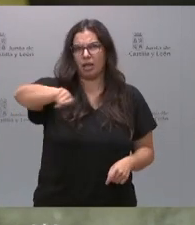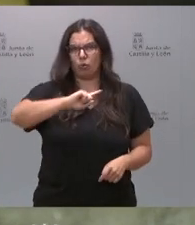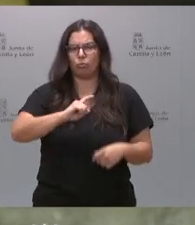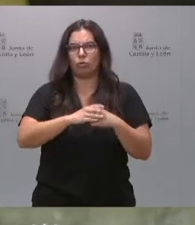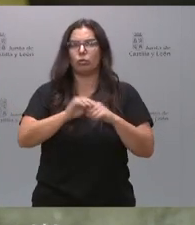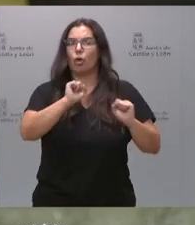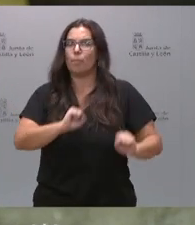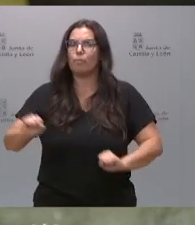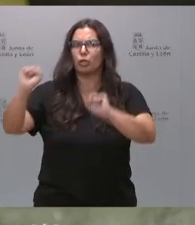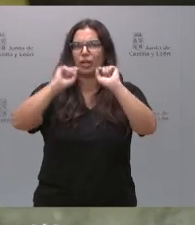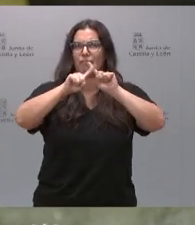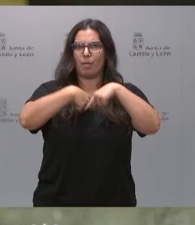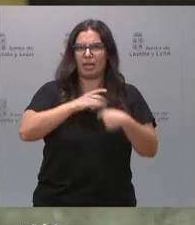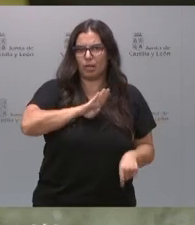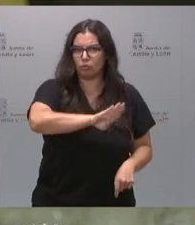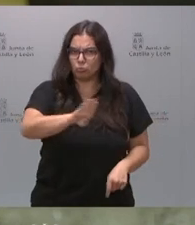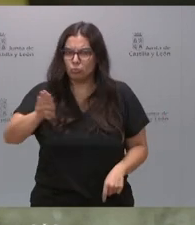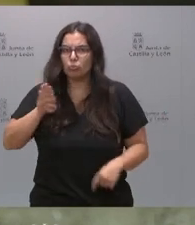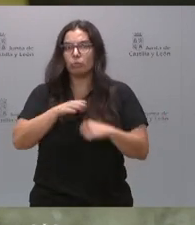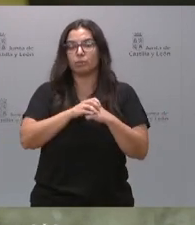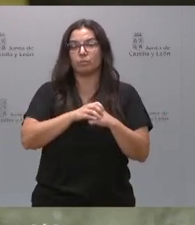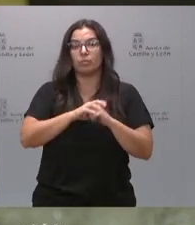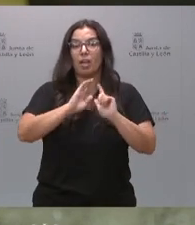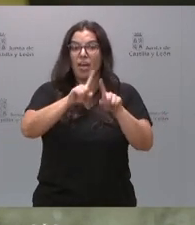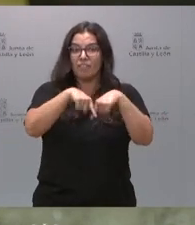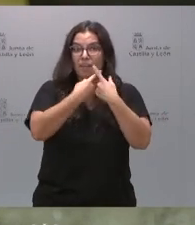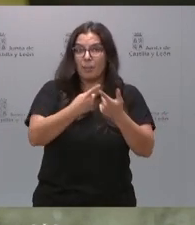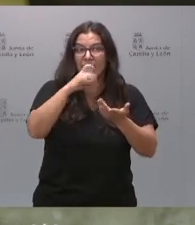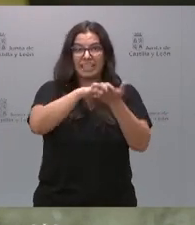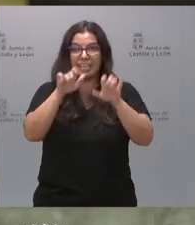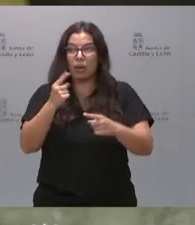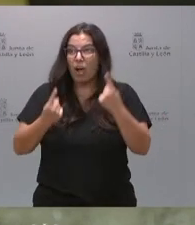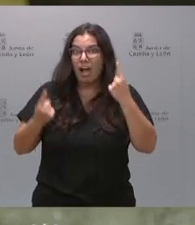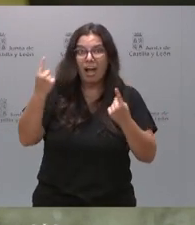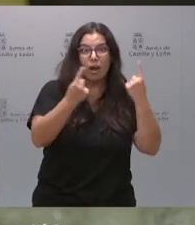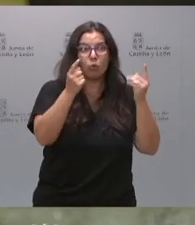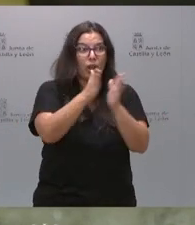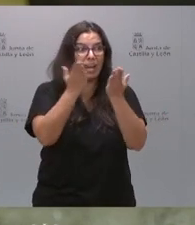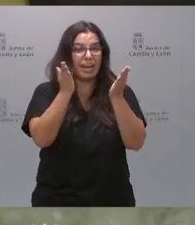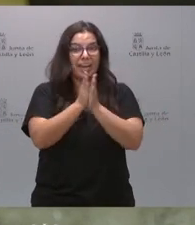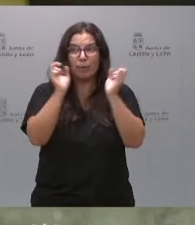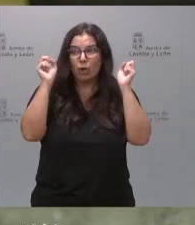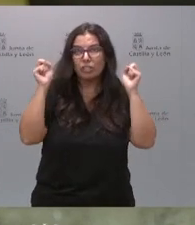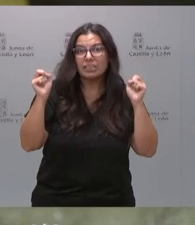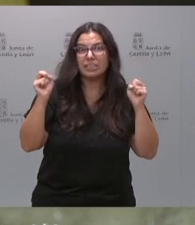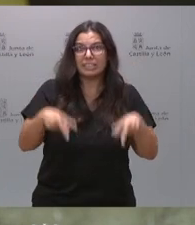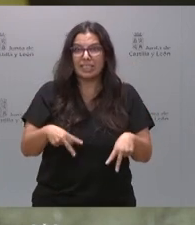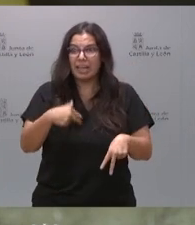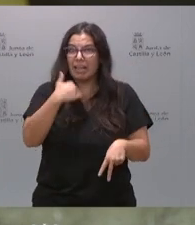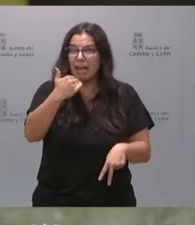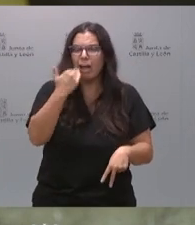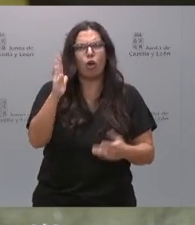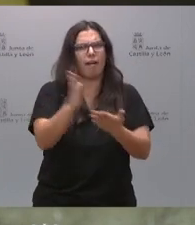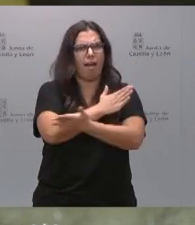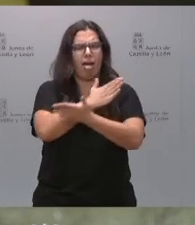vamos a proteger a sus familias. Ninguna familia en Castilla y León se va a quedar sin el acceso a los